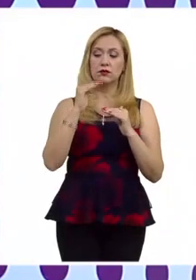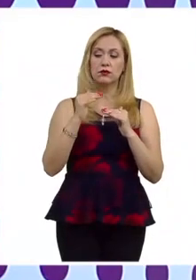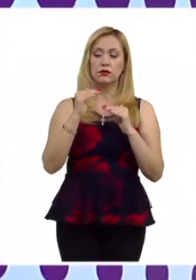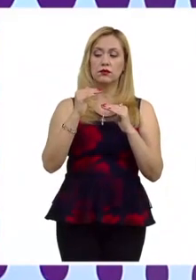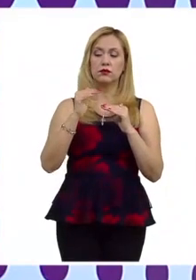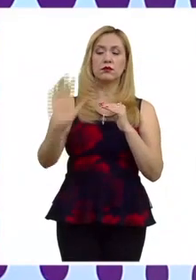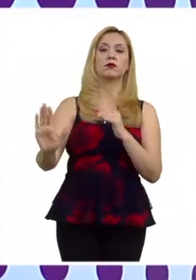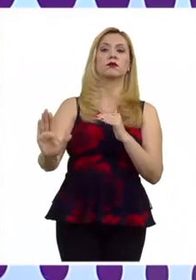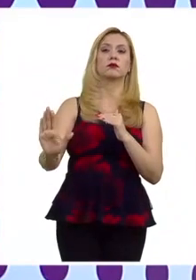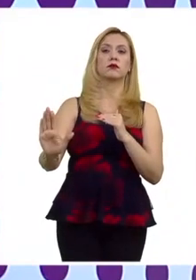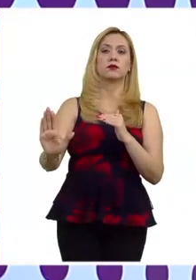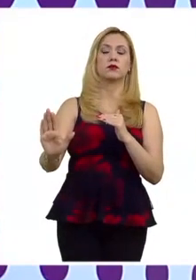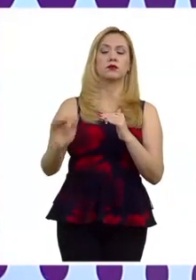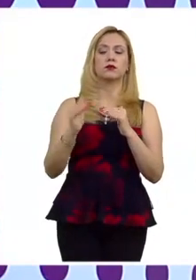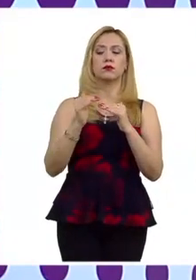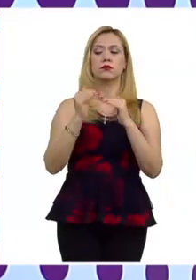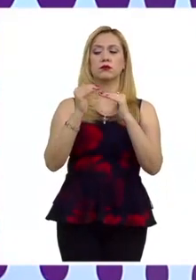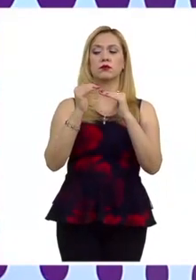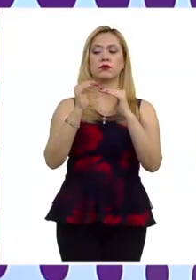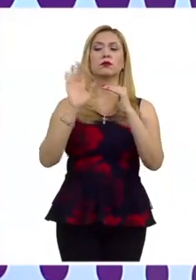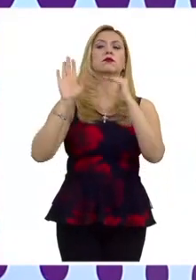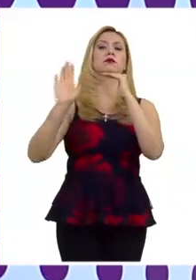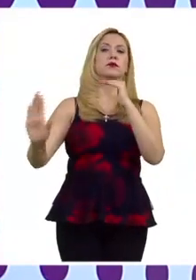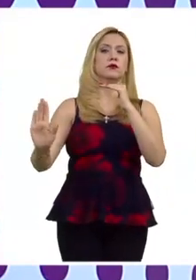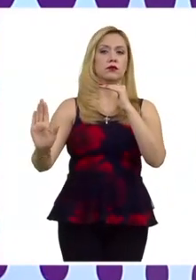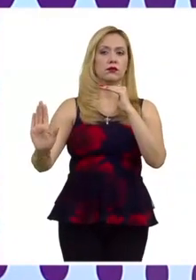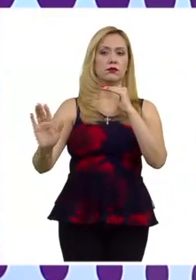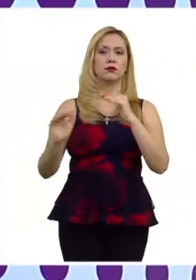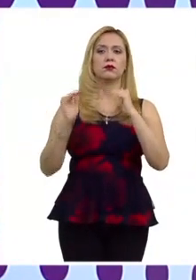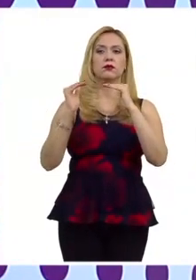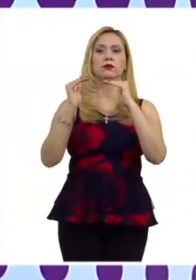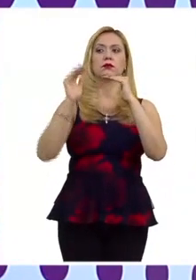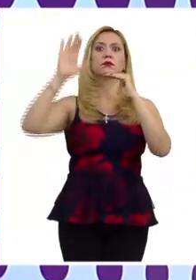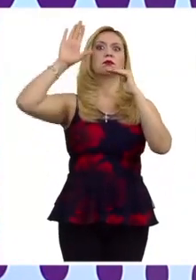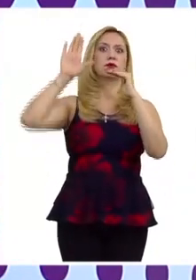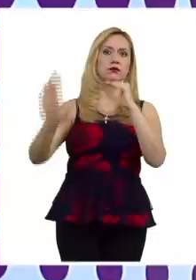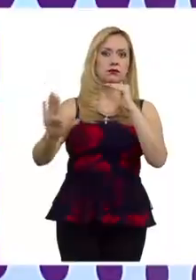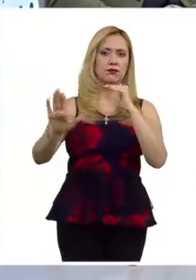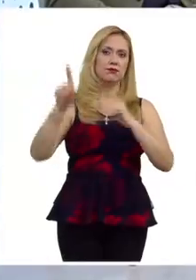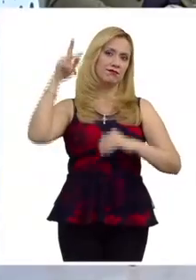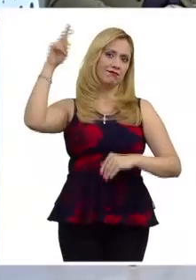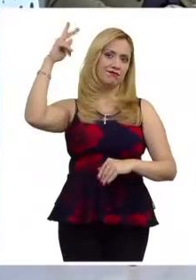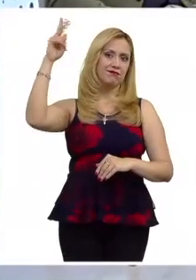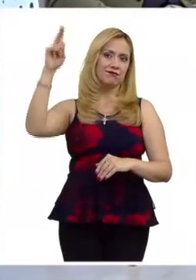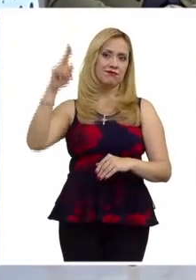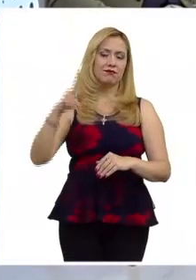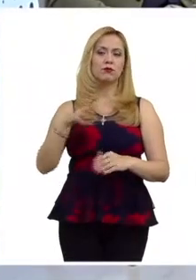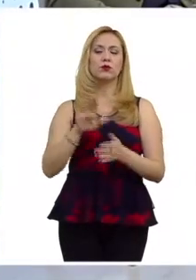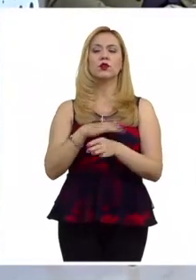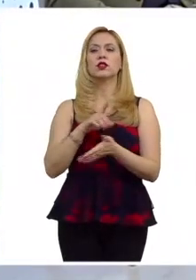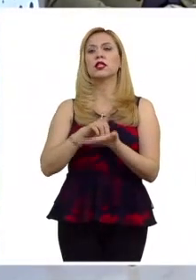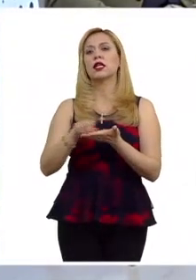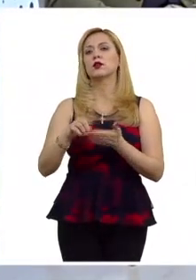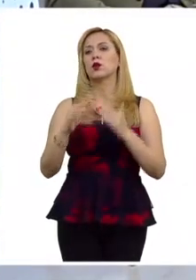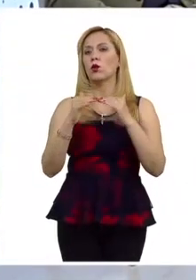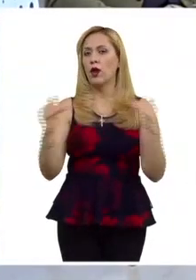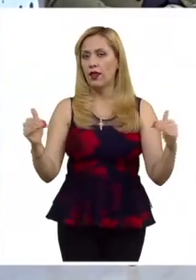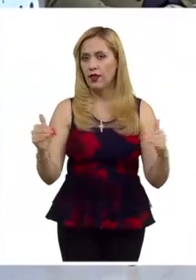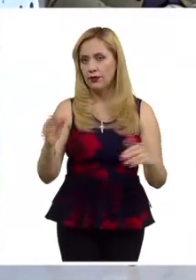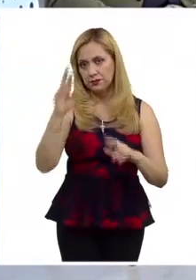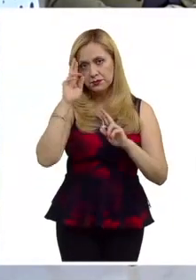ameritaría poderse restringir o no, pero dándole peso también a estos otros derechos de la igualdad. Entonces, por ejemplo,